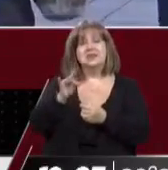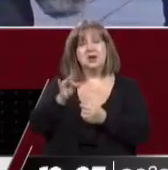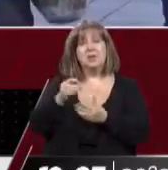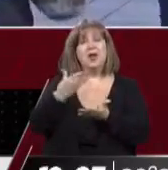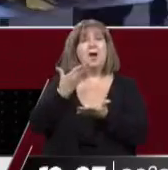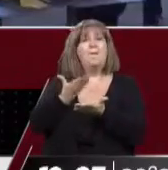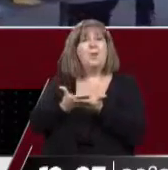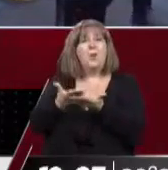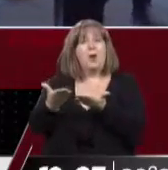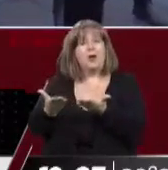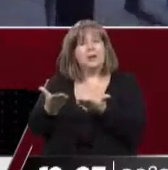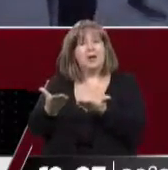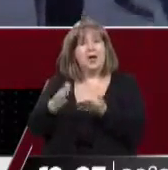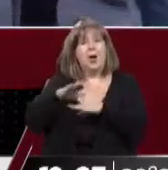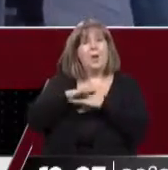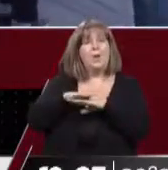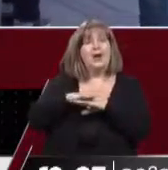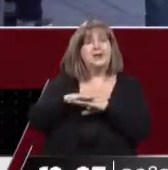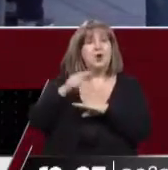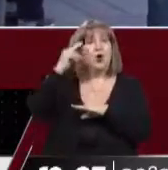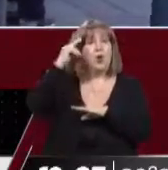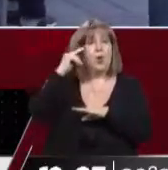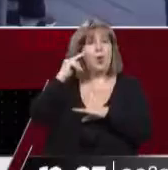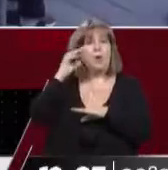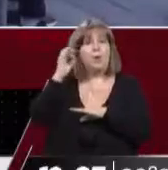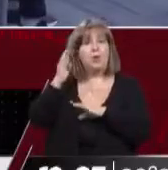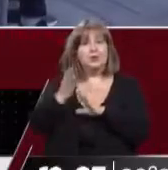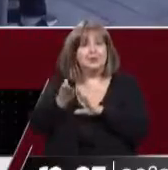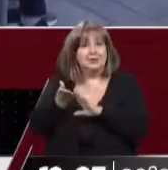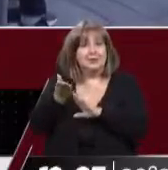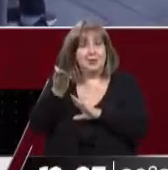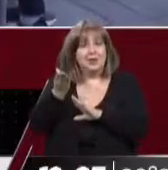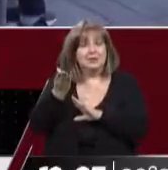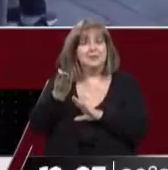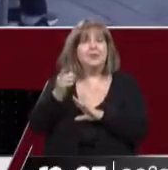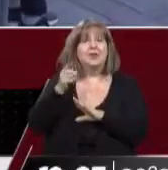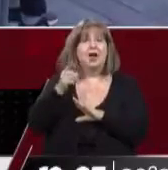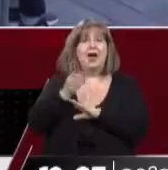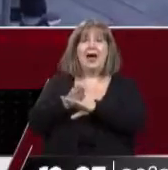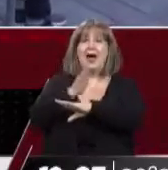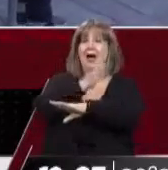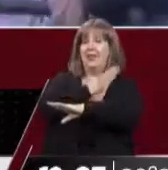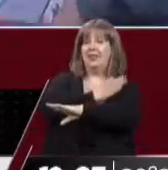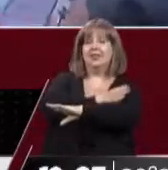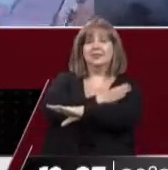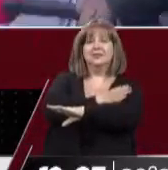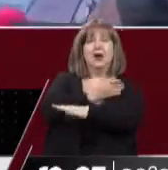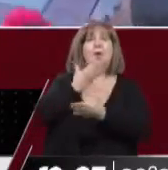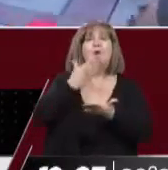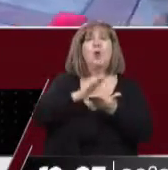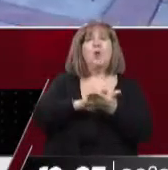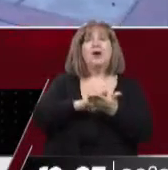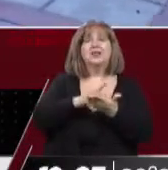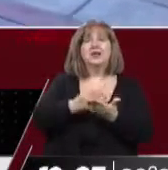propuesta hace al básico un 9% de incremento salarial. Recordemos que en la anterior propuesta